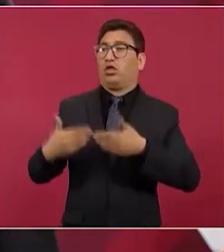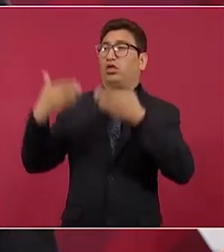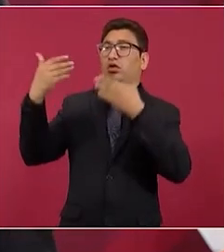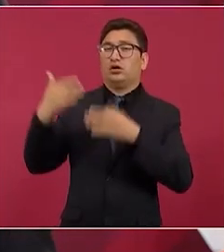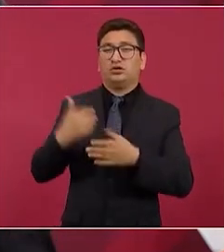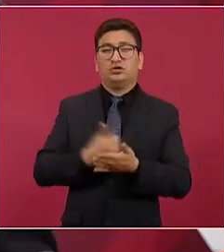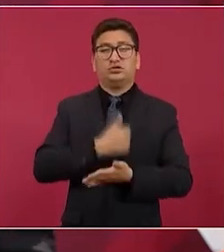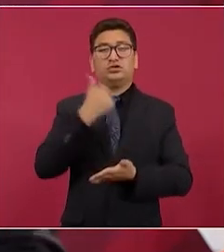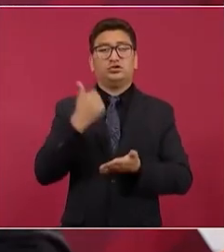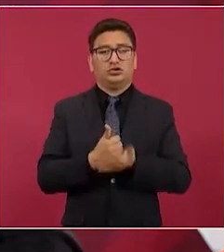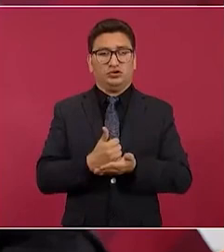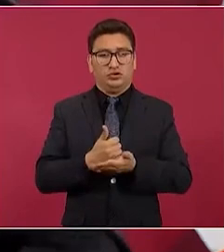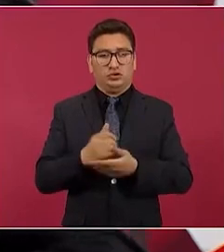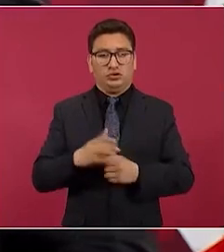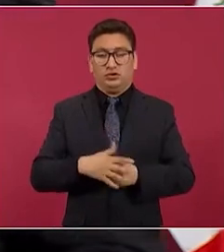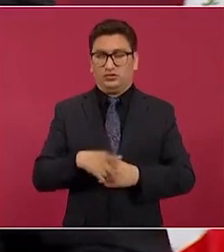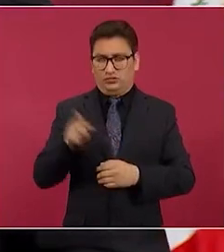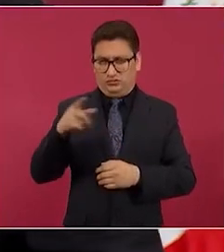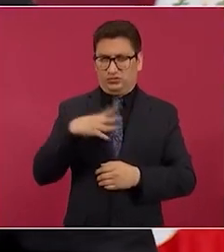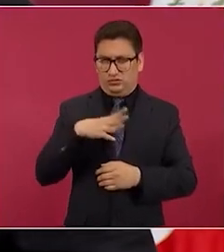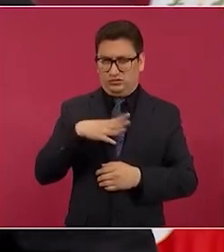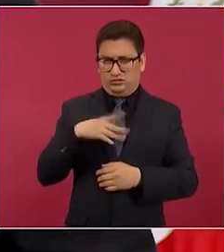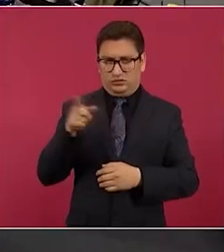no tienes ahí su